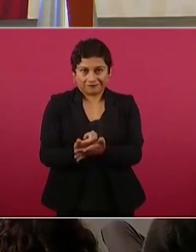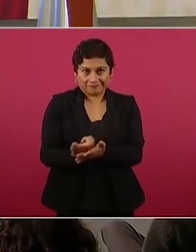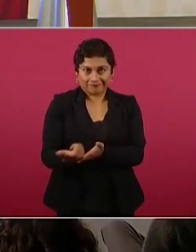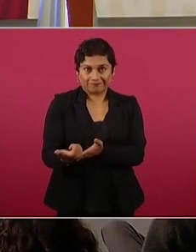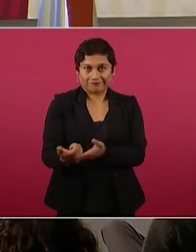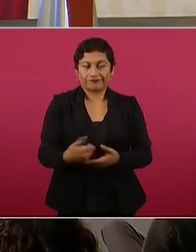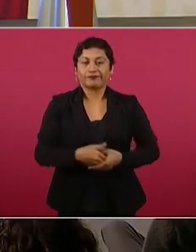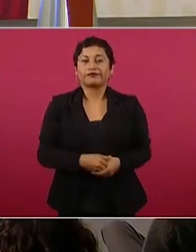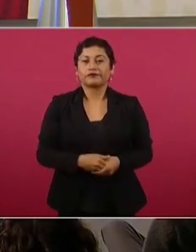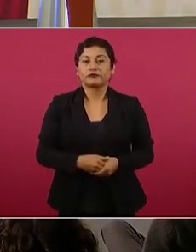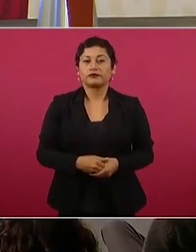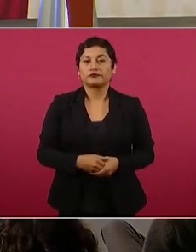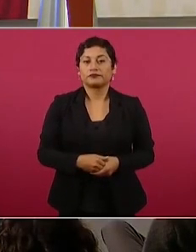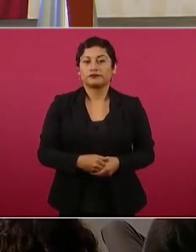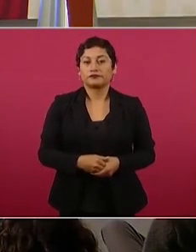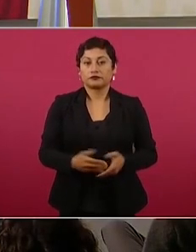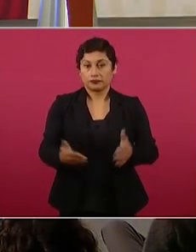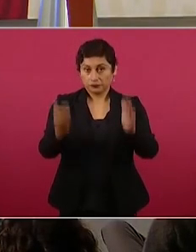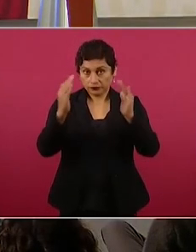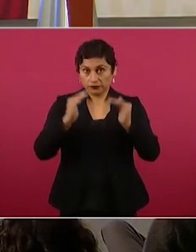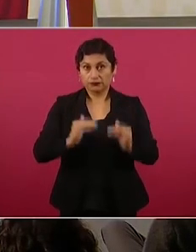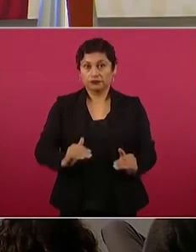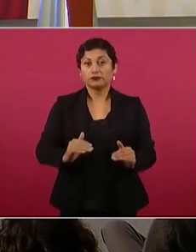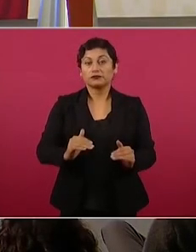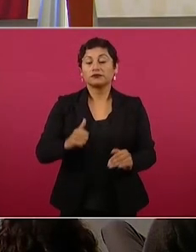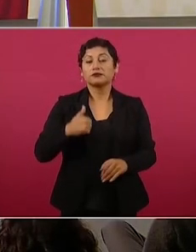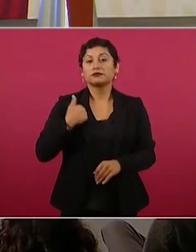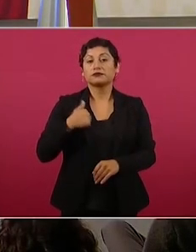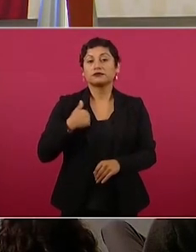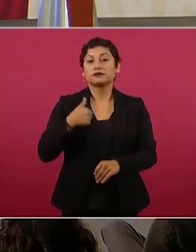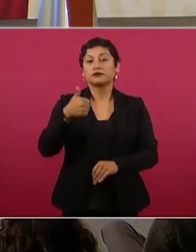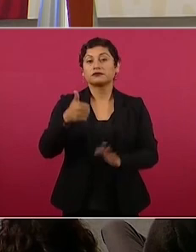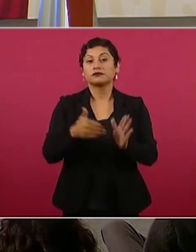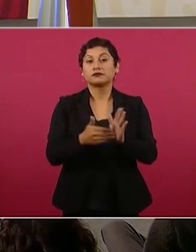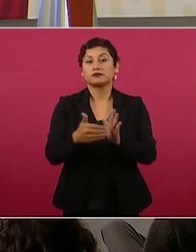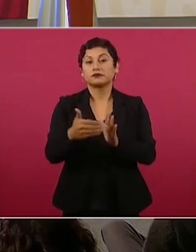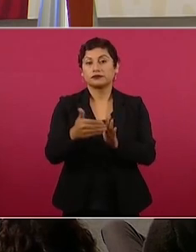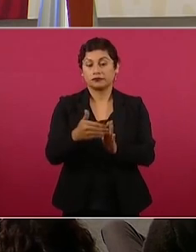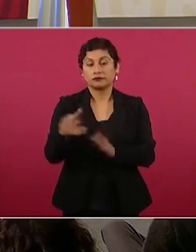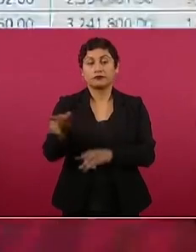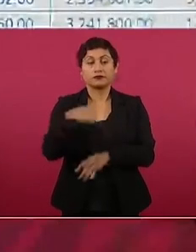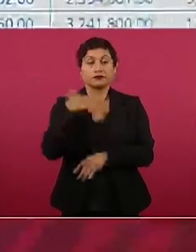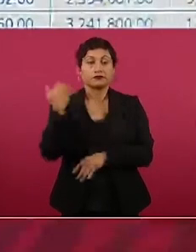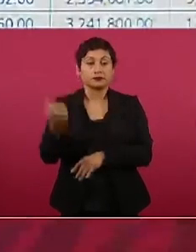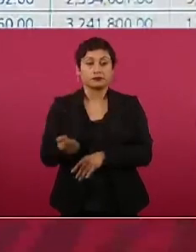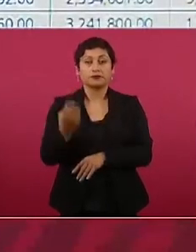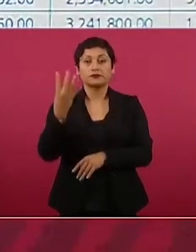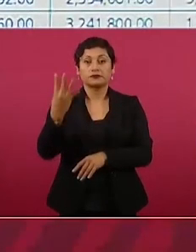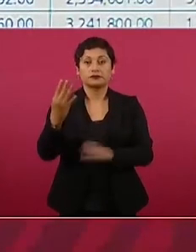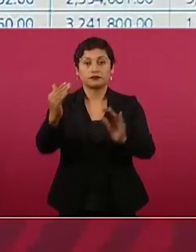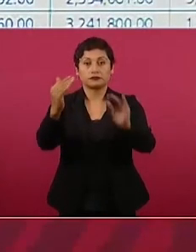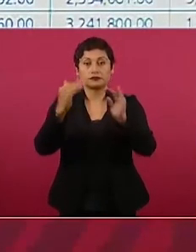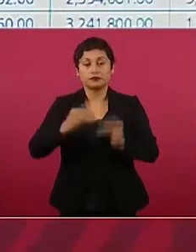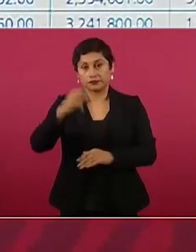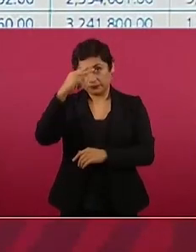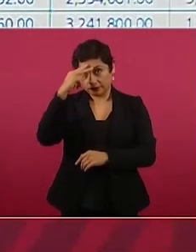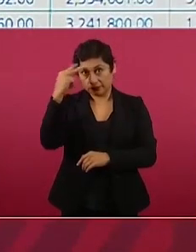luego Canadá 6 millones Alemania 4 y le sigue México